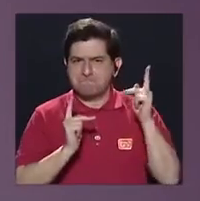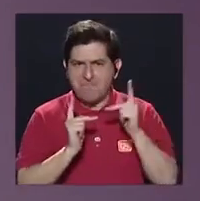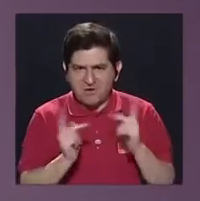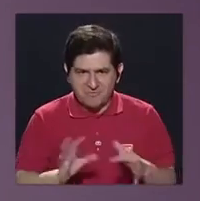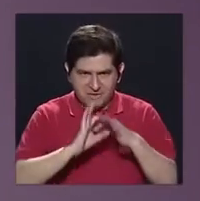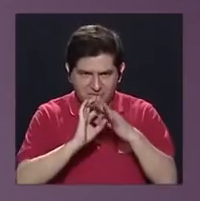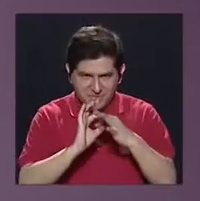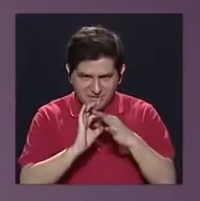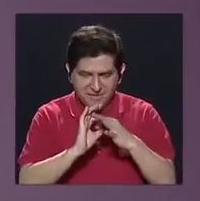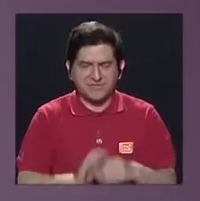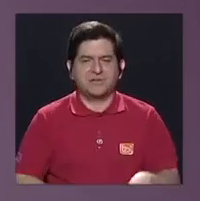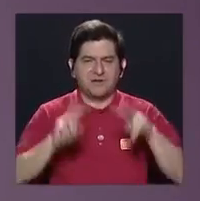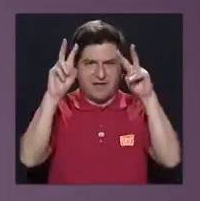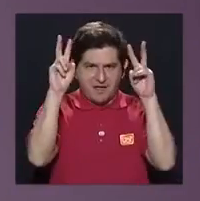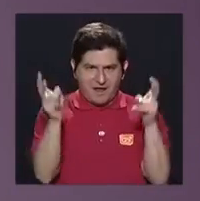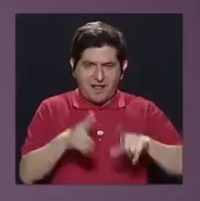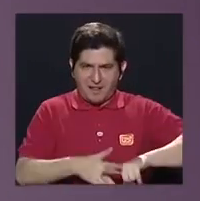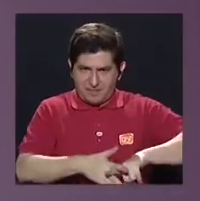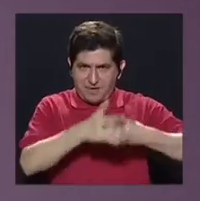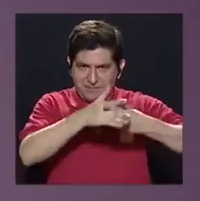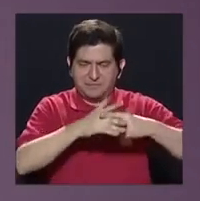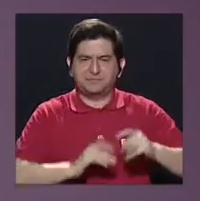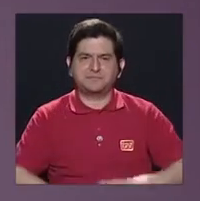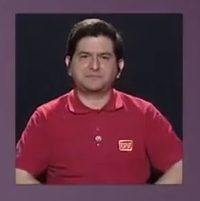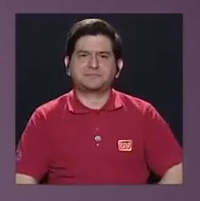propósito ya de ese tema que estamos iniciando,